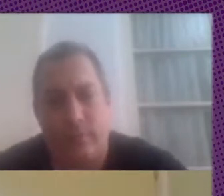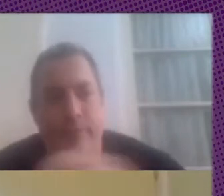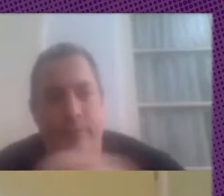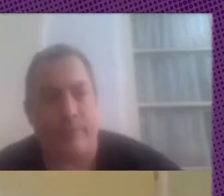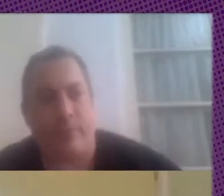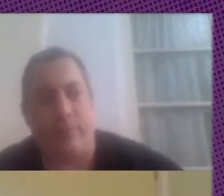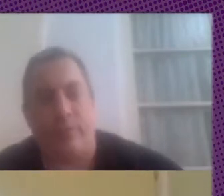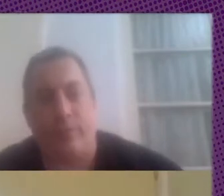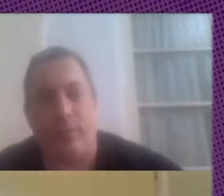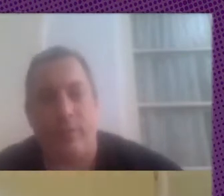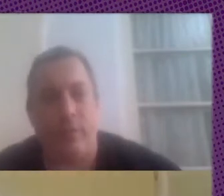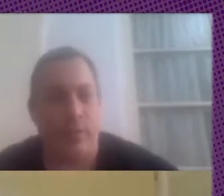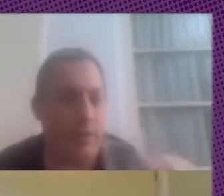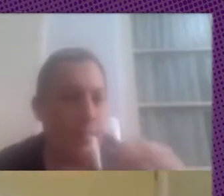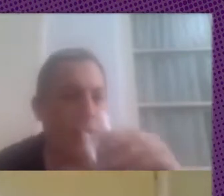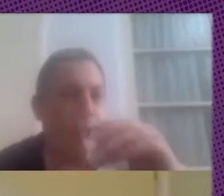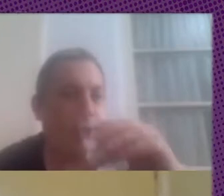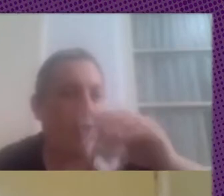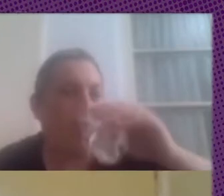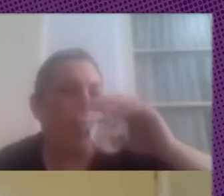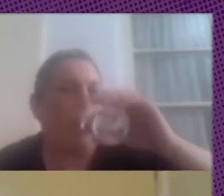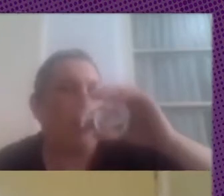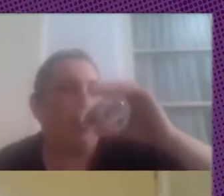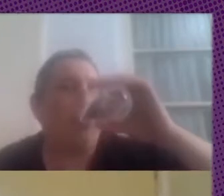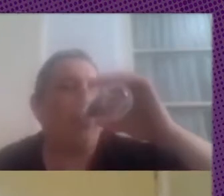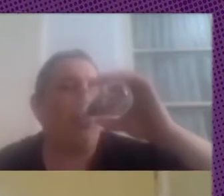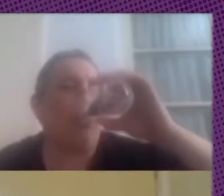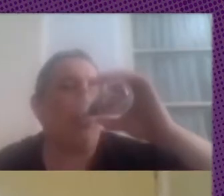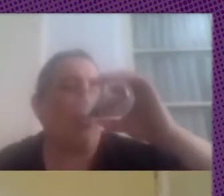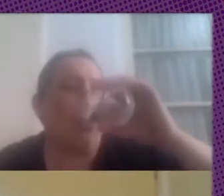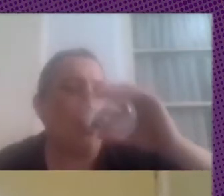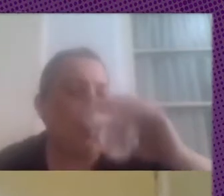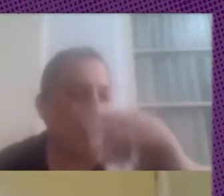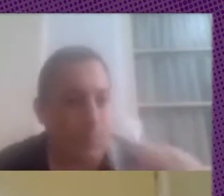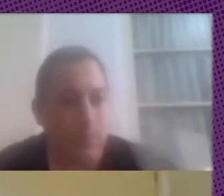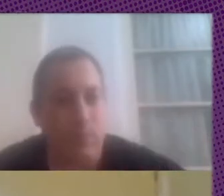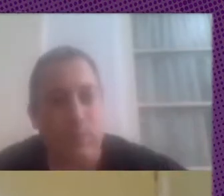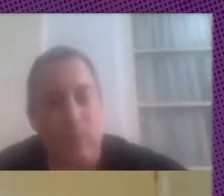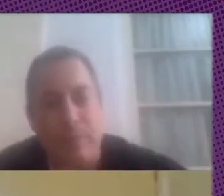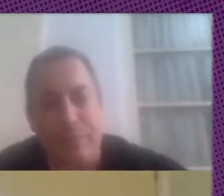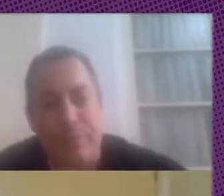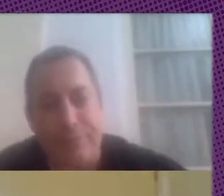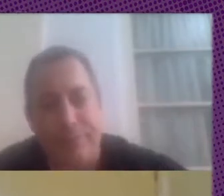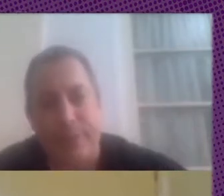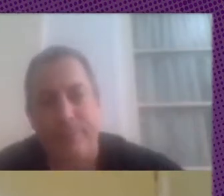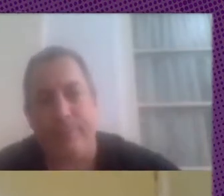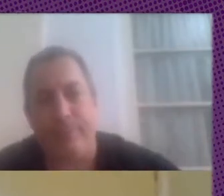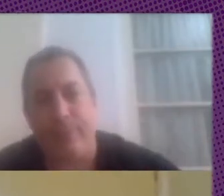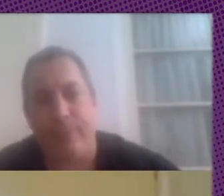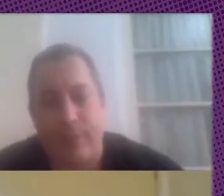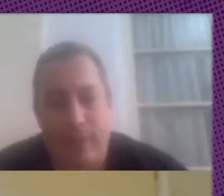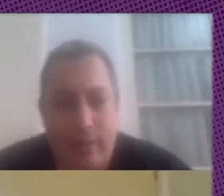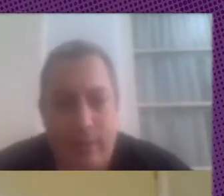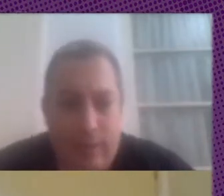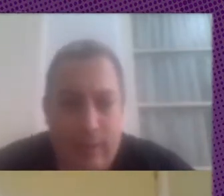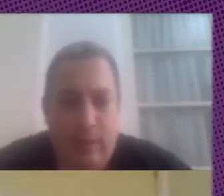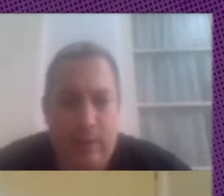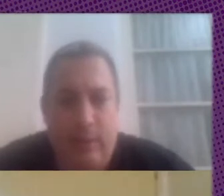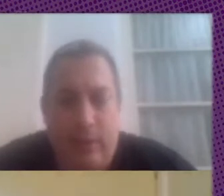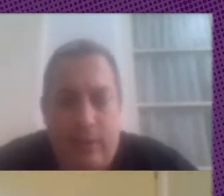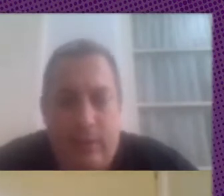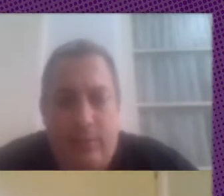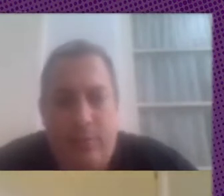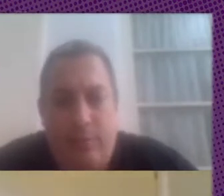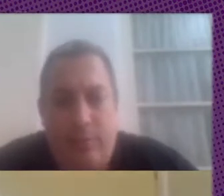nos mostraban la verdad o no íbamos a adoptar pero ahora que